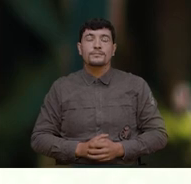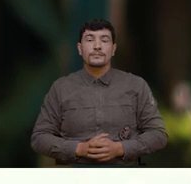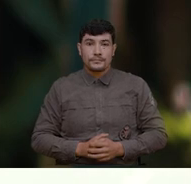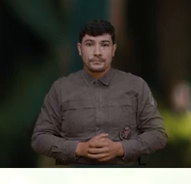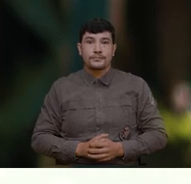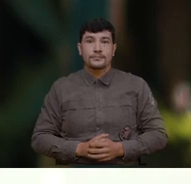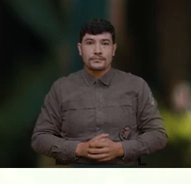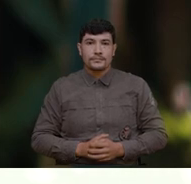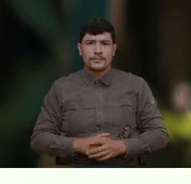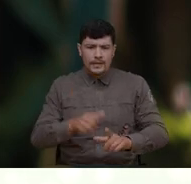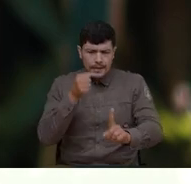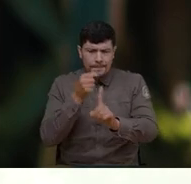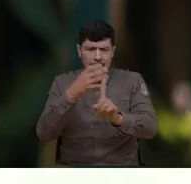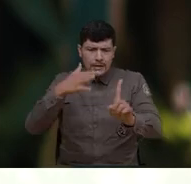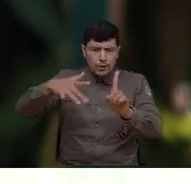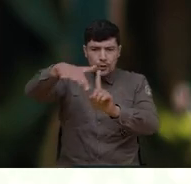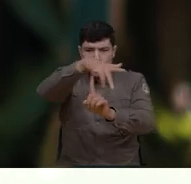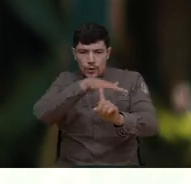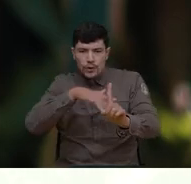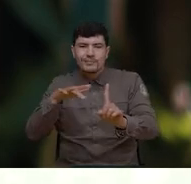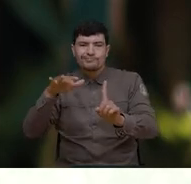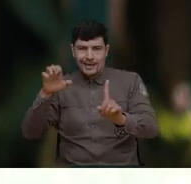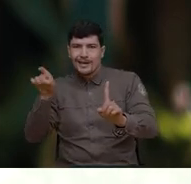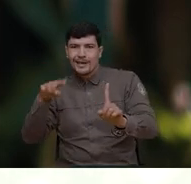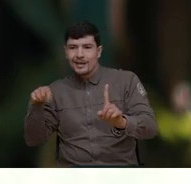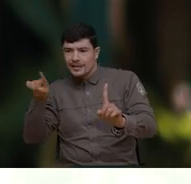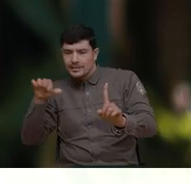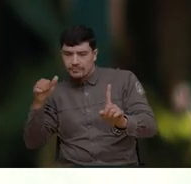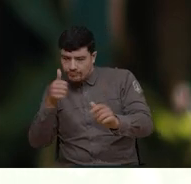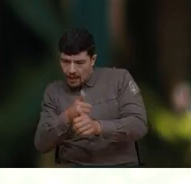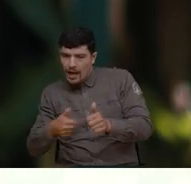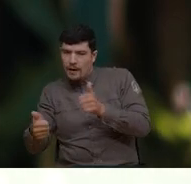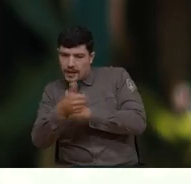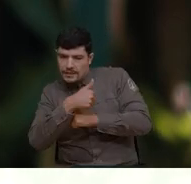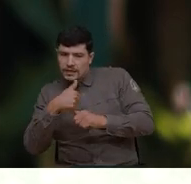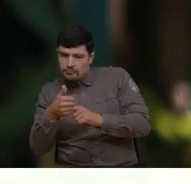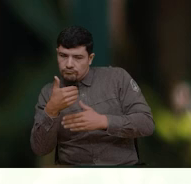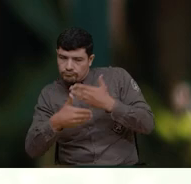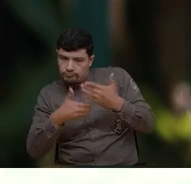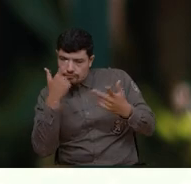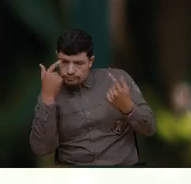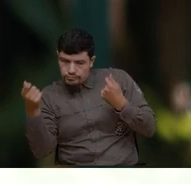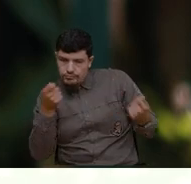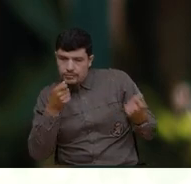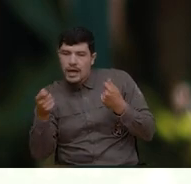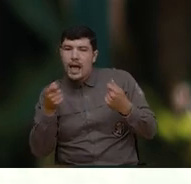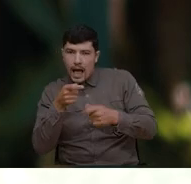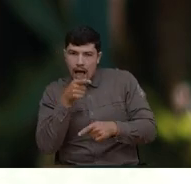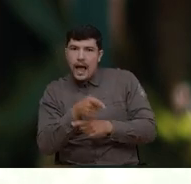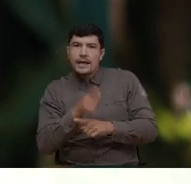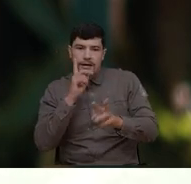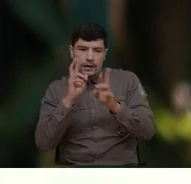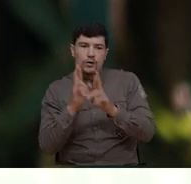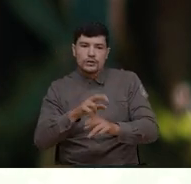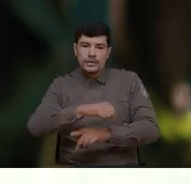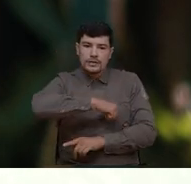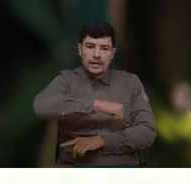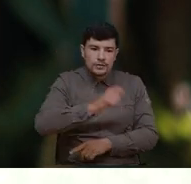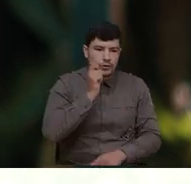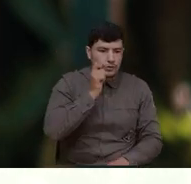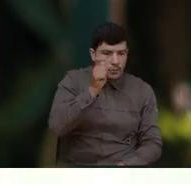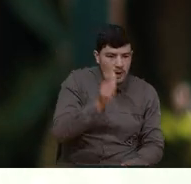Reconociendo el impacto en el entorno, ESA avanza estratégicamente para mejorar las acciones de la empresa en relación a los derechos humanos,